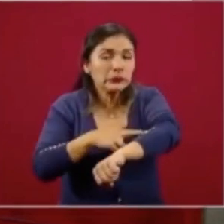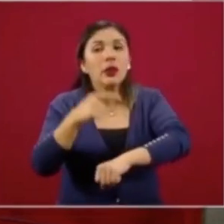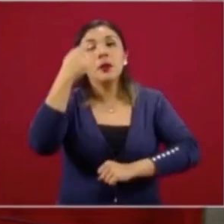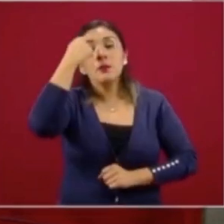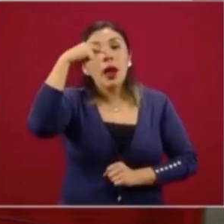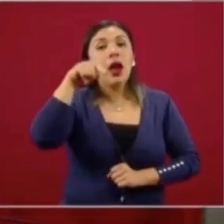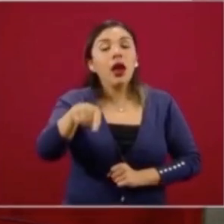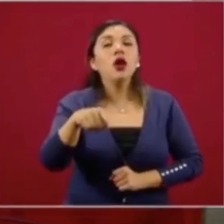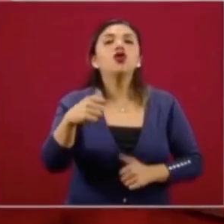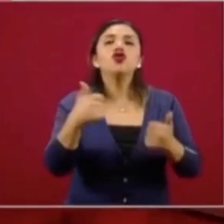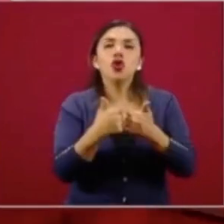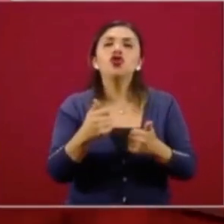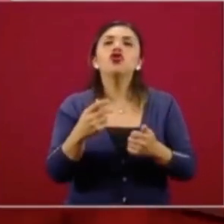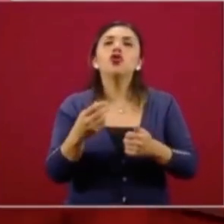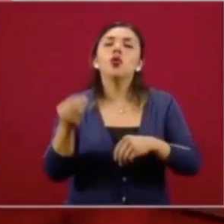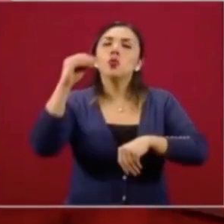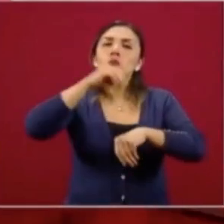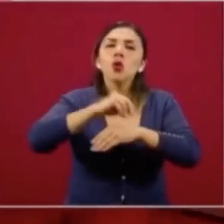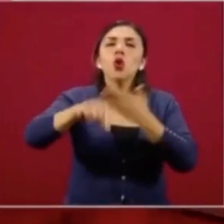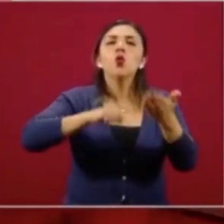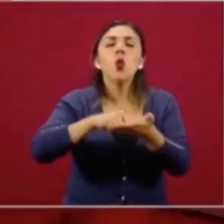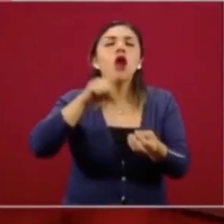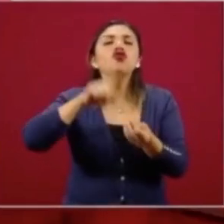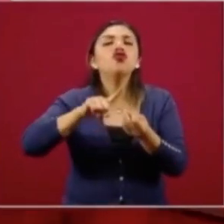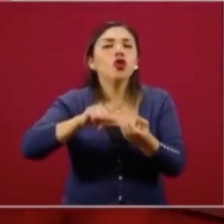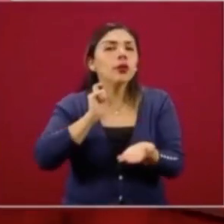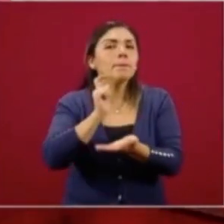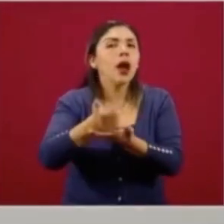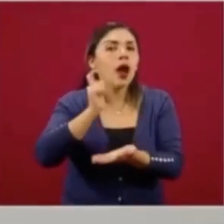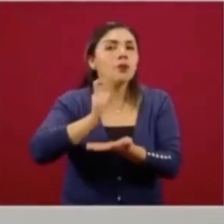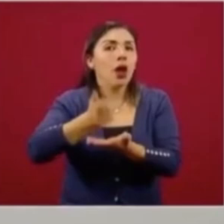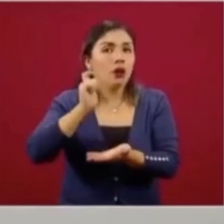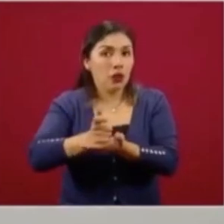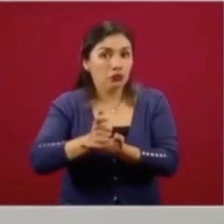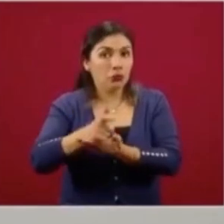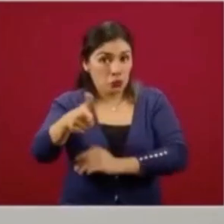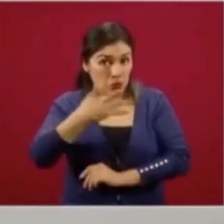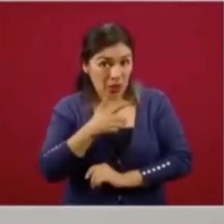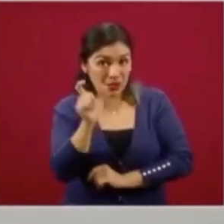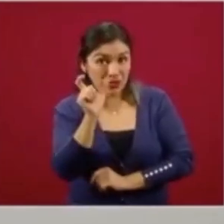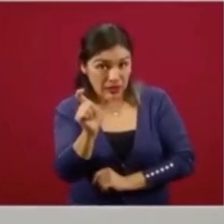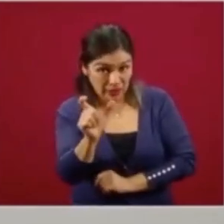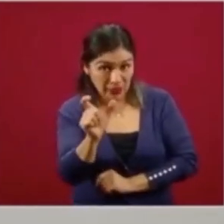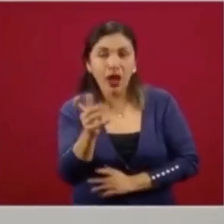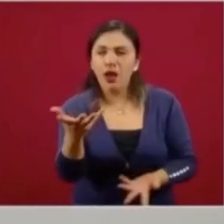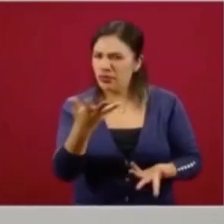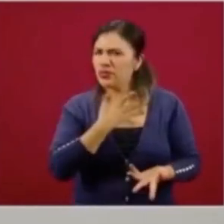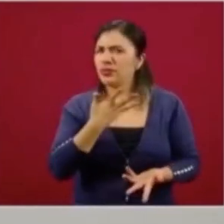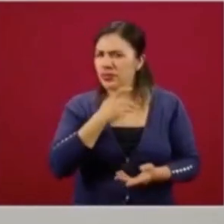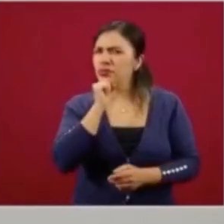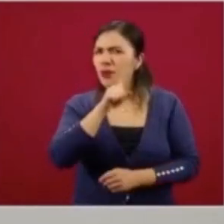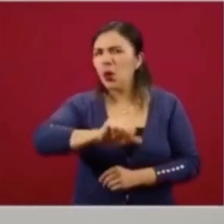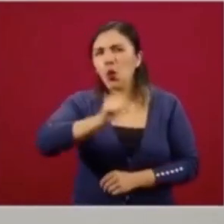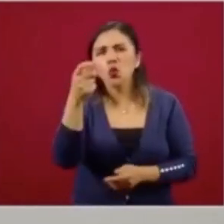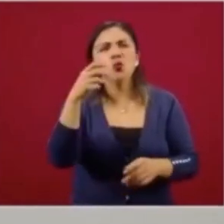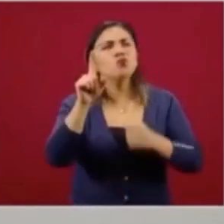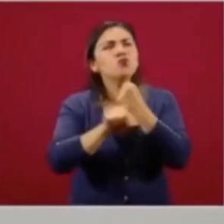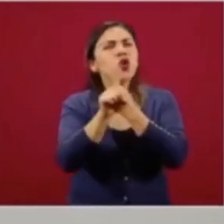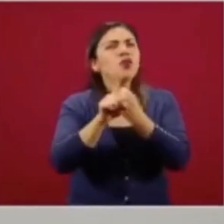fijar su pago en un lugar, si van a tener tarjeta, porque también tenemos un problema de